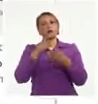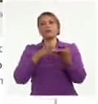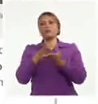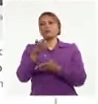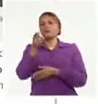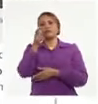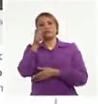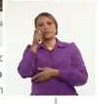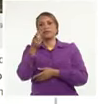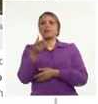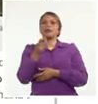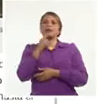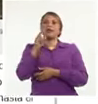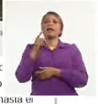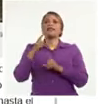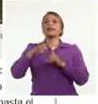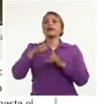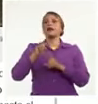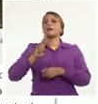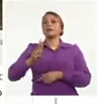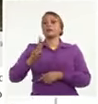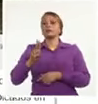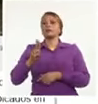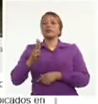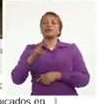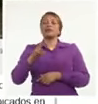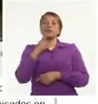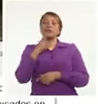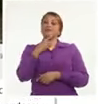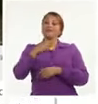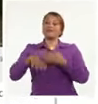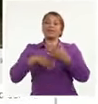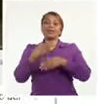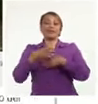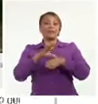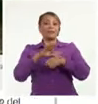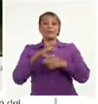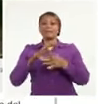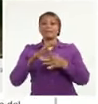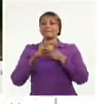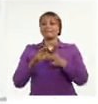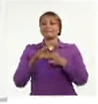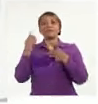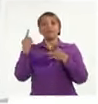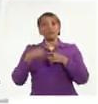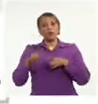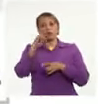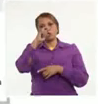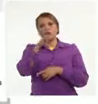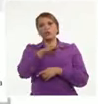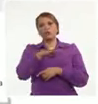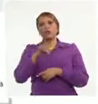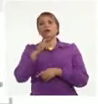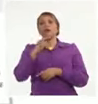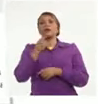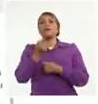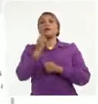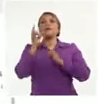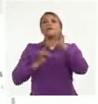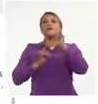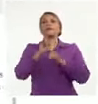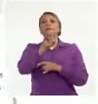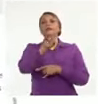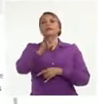intensiva más de 20 días por sus condiciones de salud. También refiere que otro de los casos era un bebé de 29 semanas con